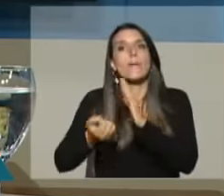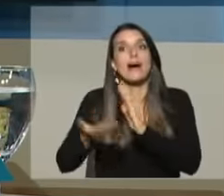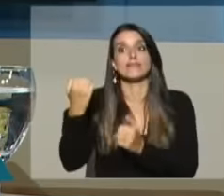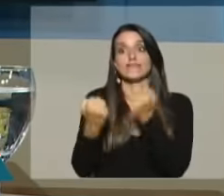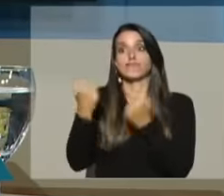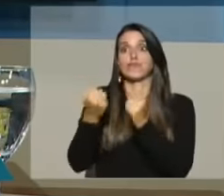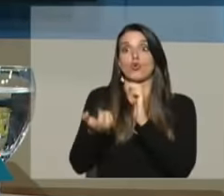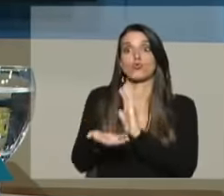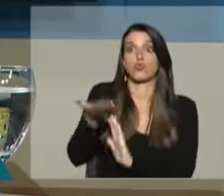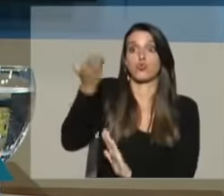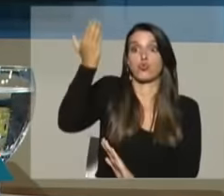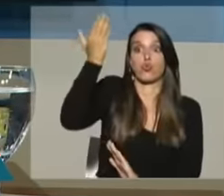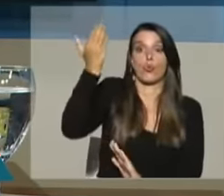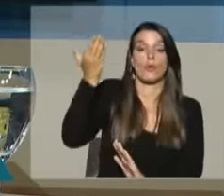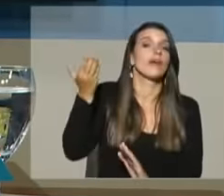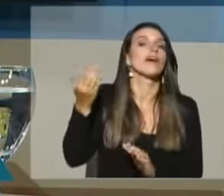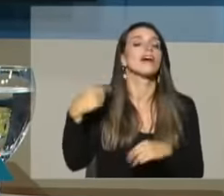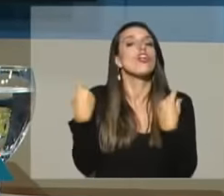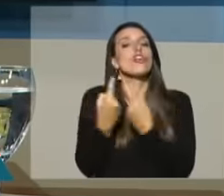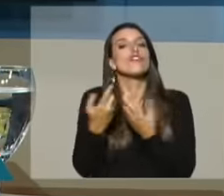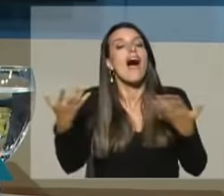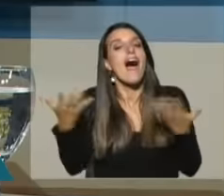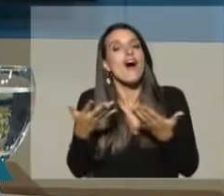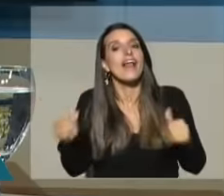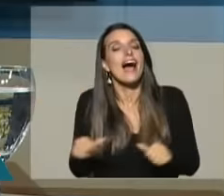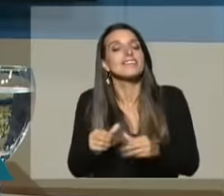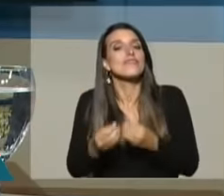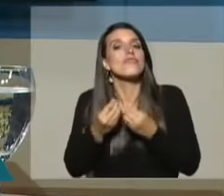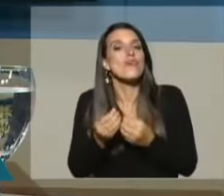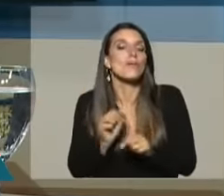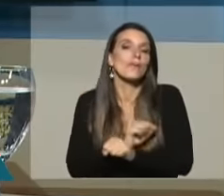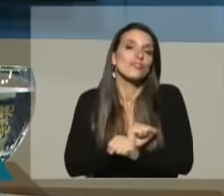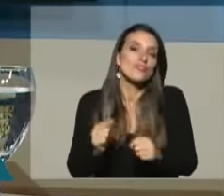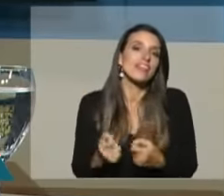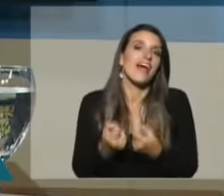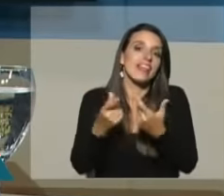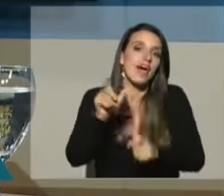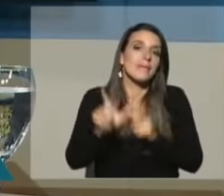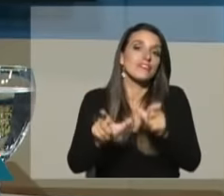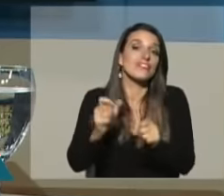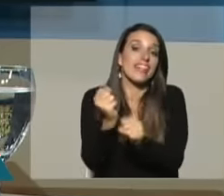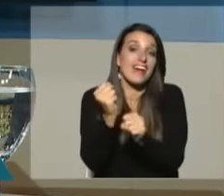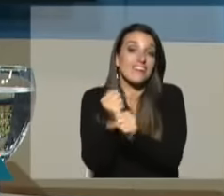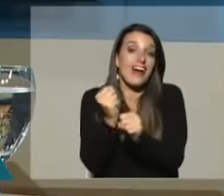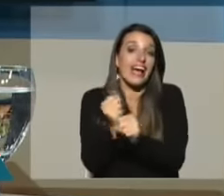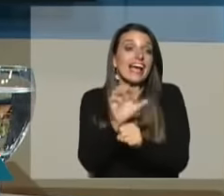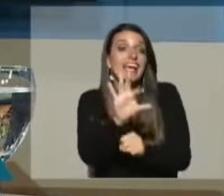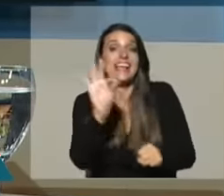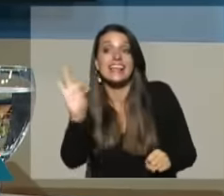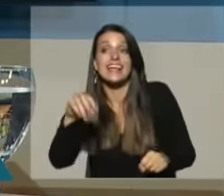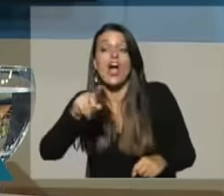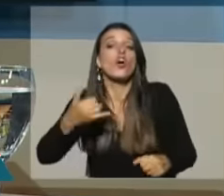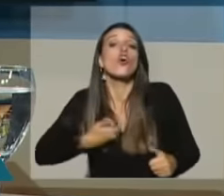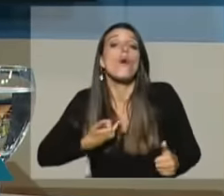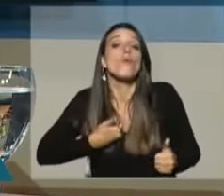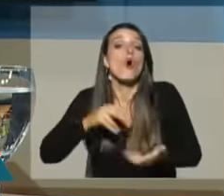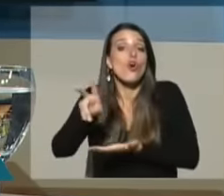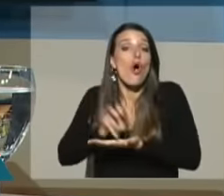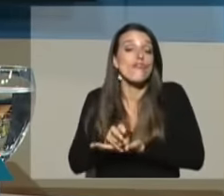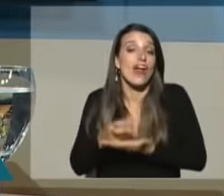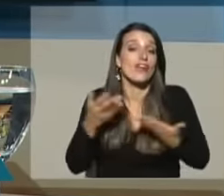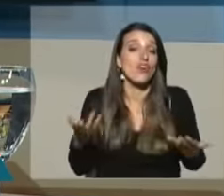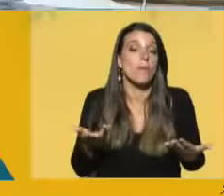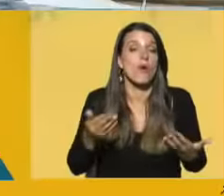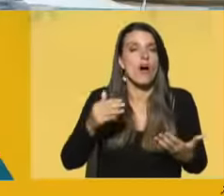nunca en la historia del Uruguay, y que nosotros hoy lo que hacemos es darle la posibilidad de que el trabajador opte. Los malos empresarios en el